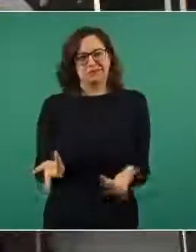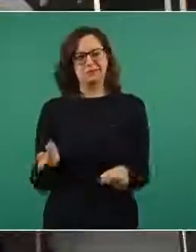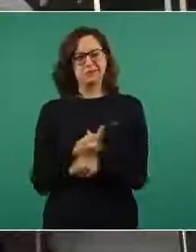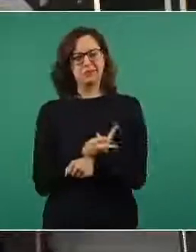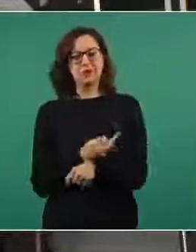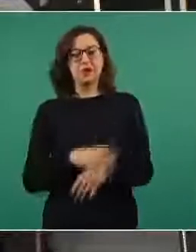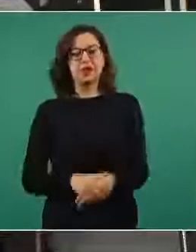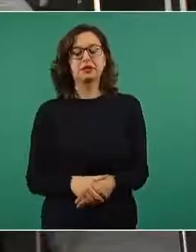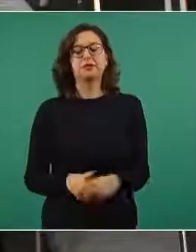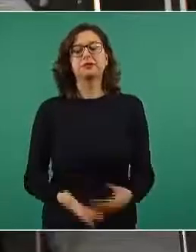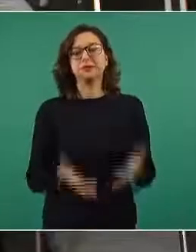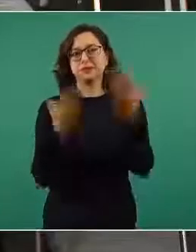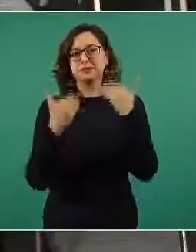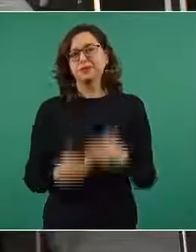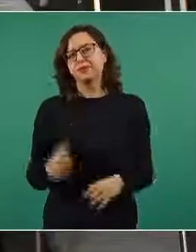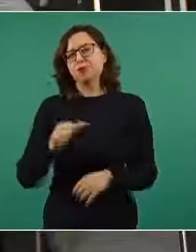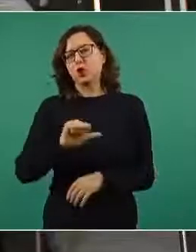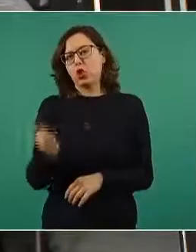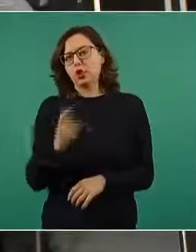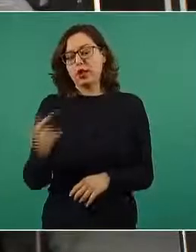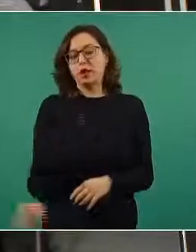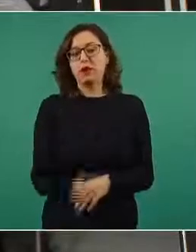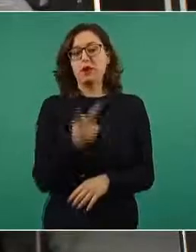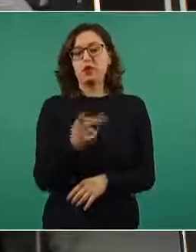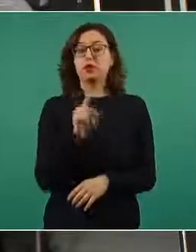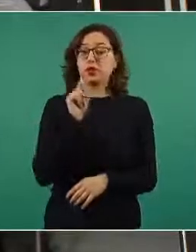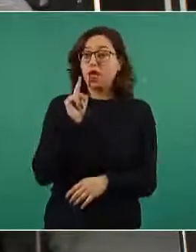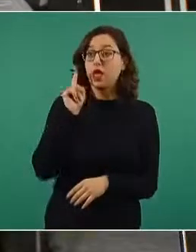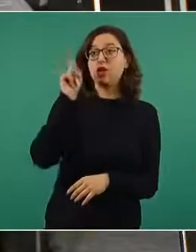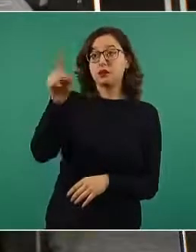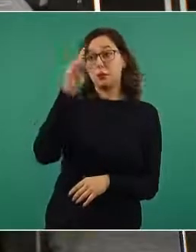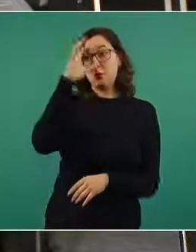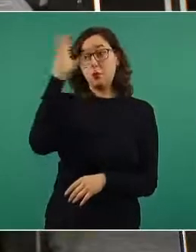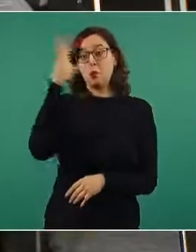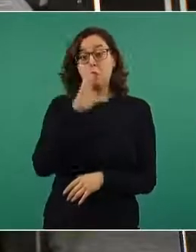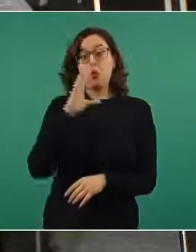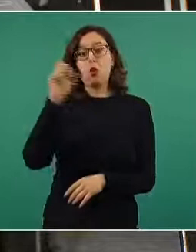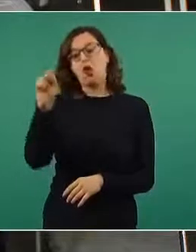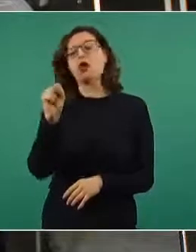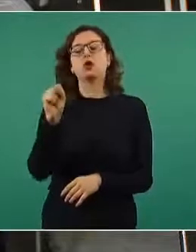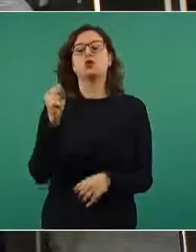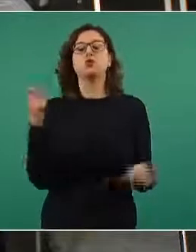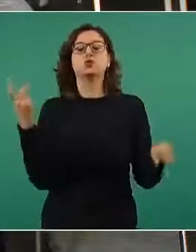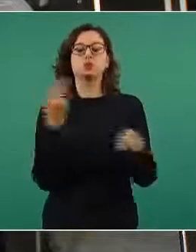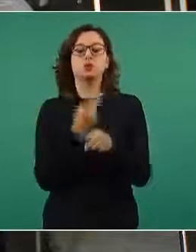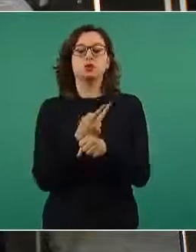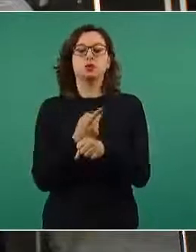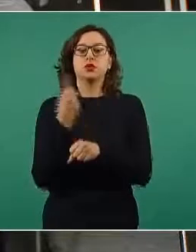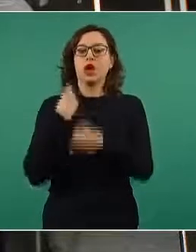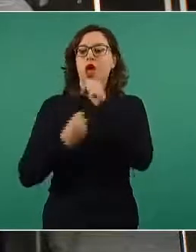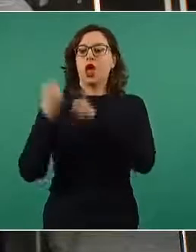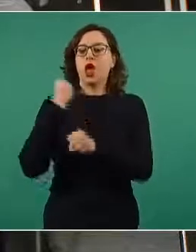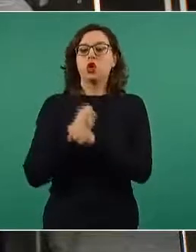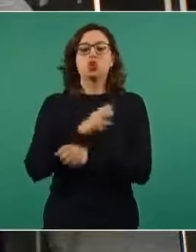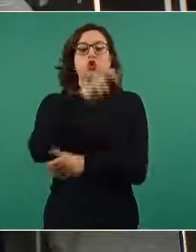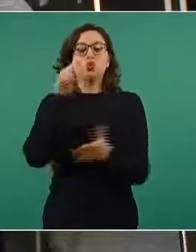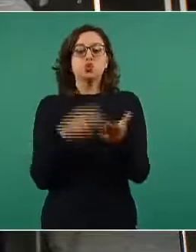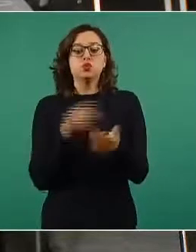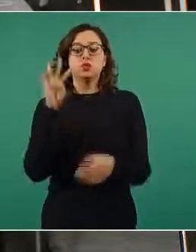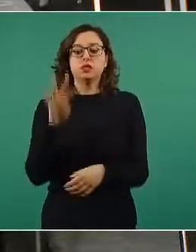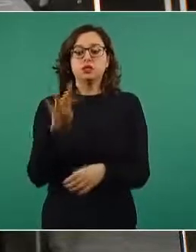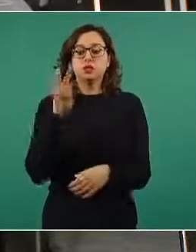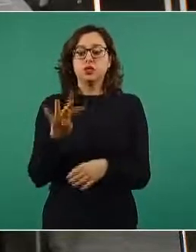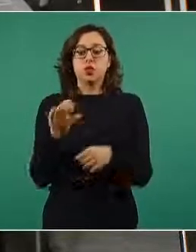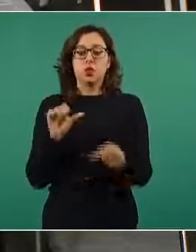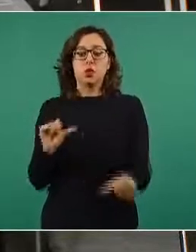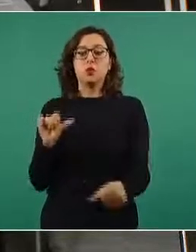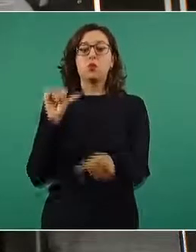Jicotepec, en Morelos. Tengo entendido que en 2019 se acercaron a usted para proponerle que